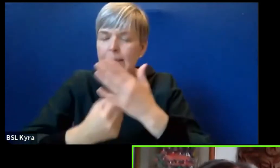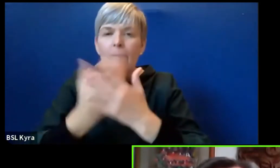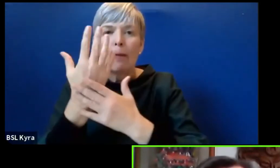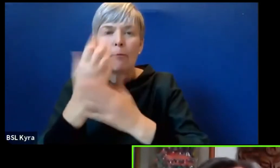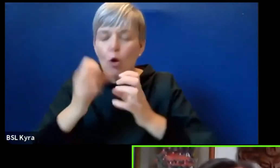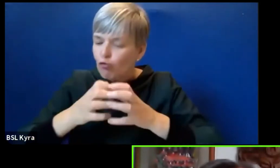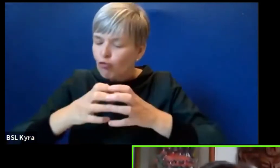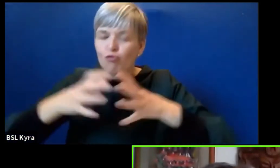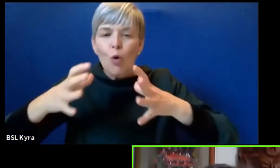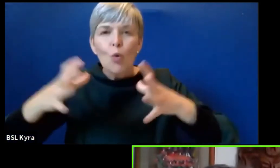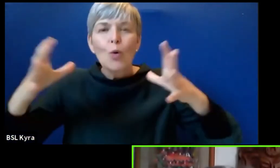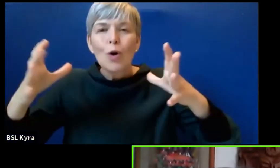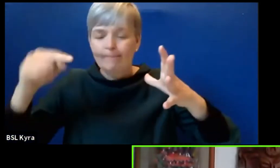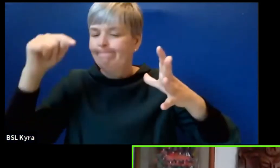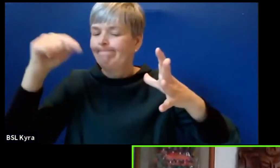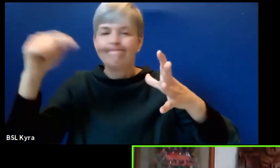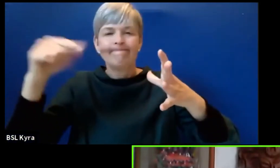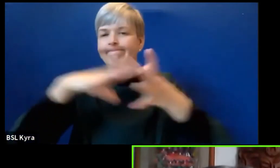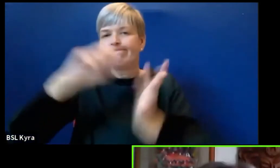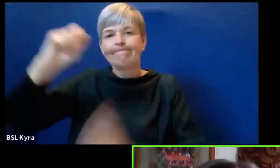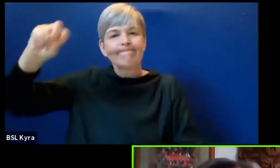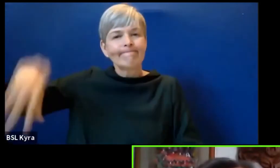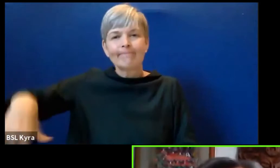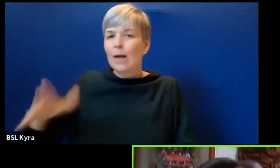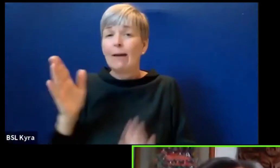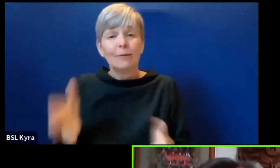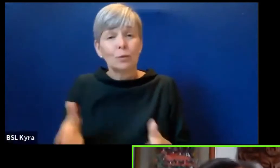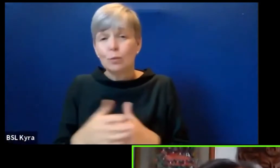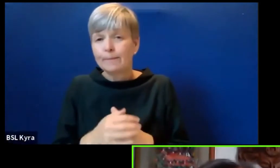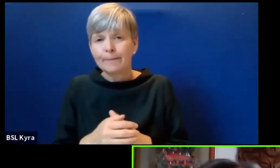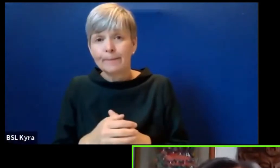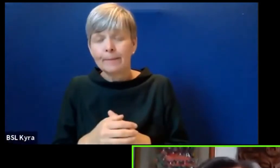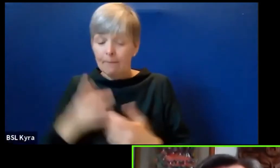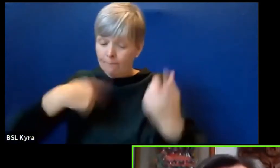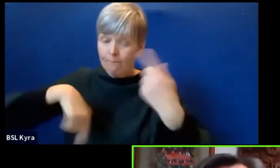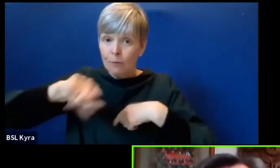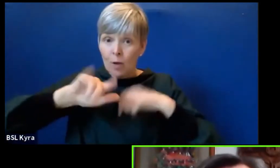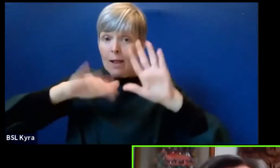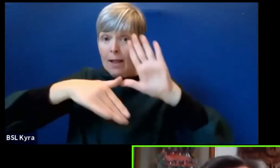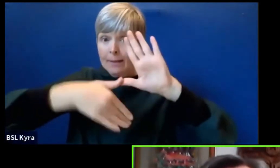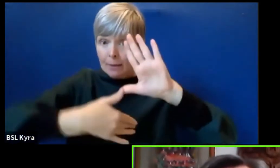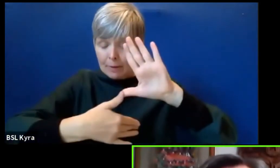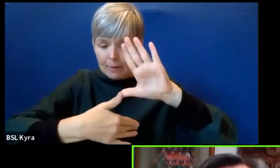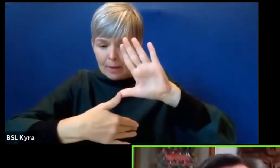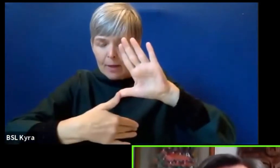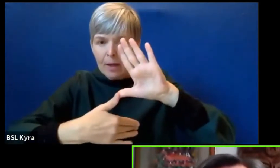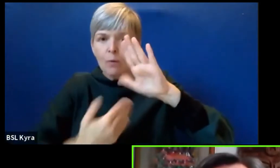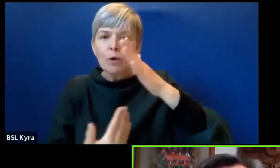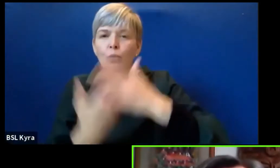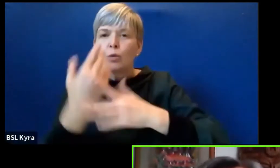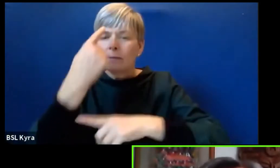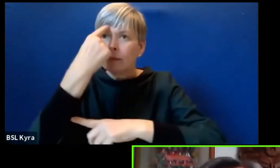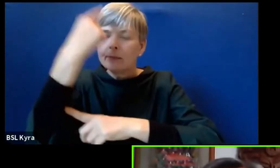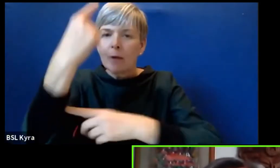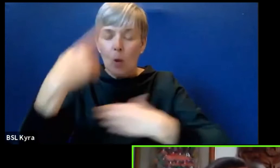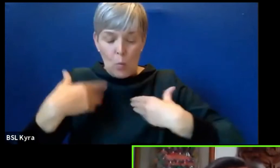es la soberanía alimentaria, es la soberanía energética. En el caso particular de Chile, que estamos en un